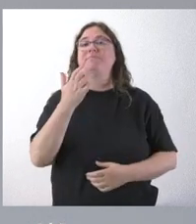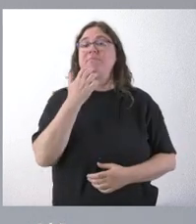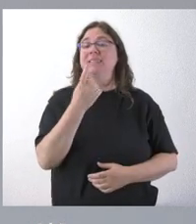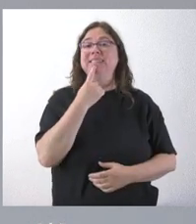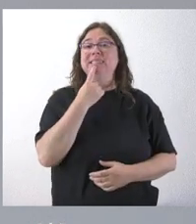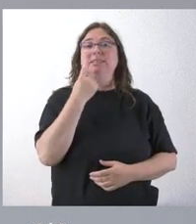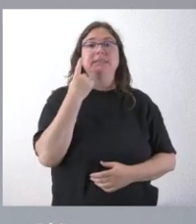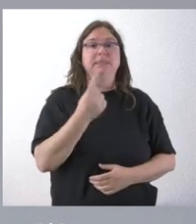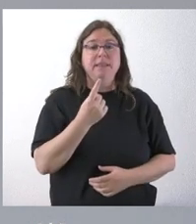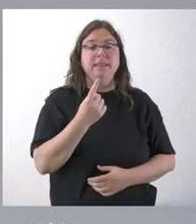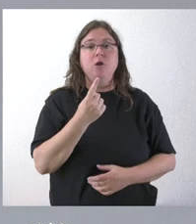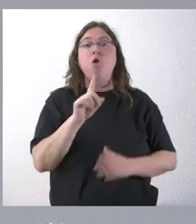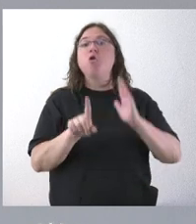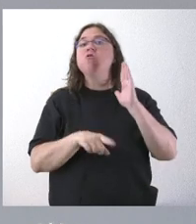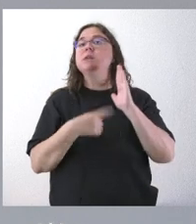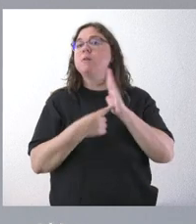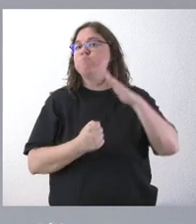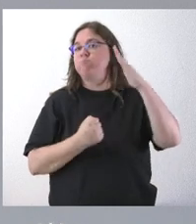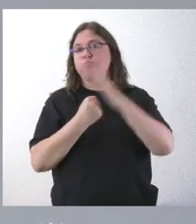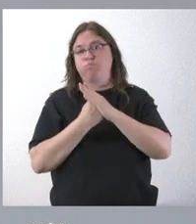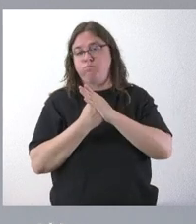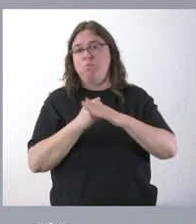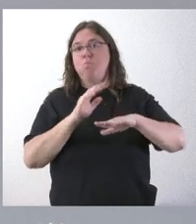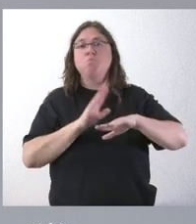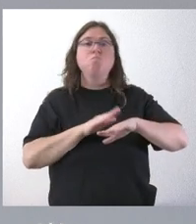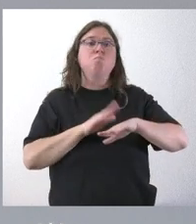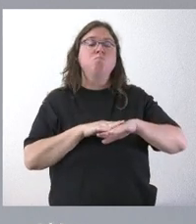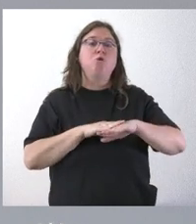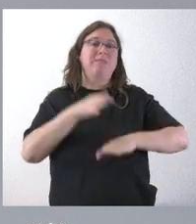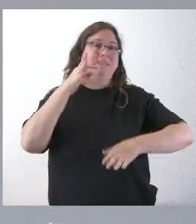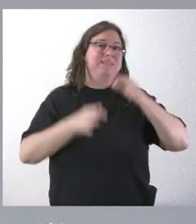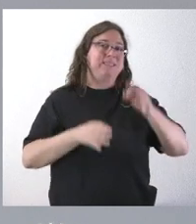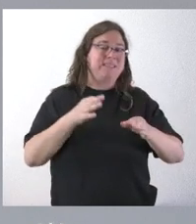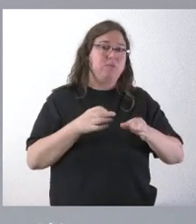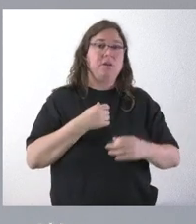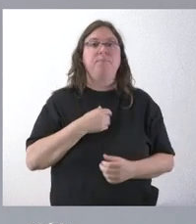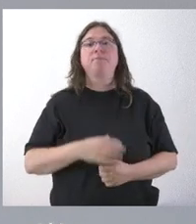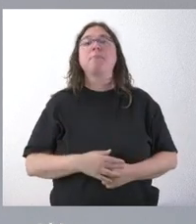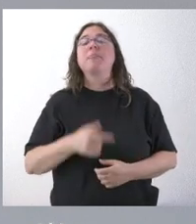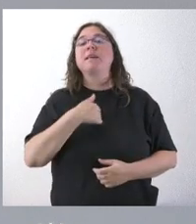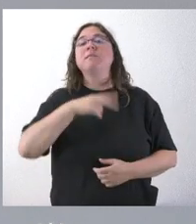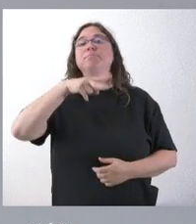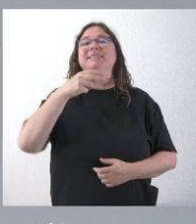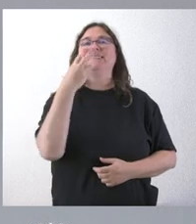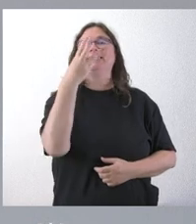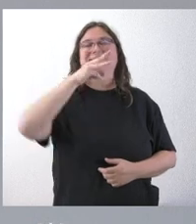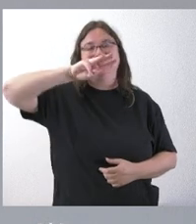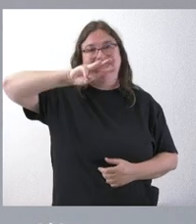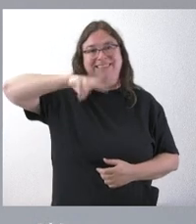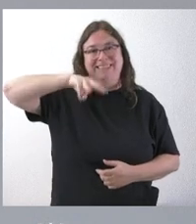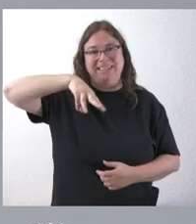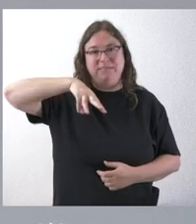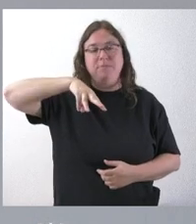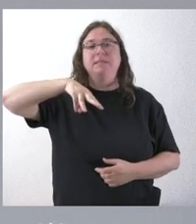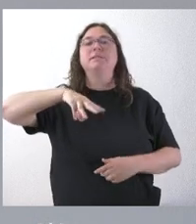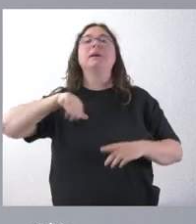tope legal, porque así está previsto en la Ley Orgánica del Tribunal Constitucional, para poder plantearlo, son tres meses desde que se